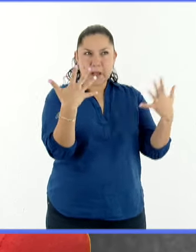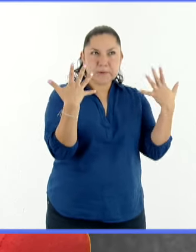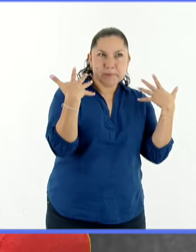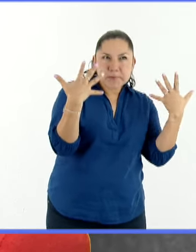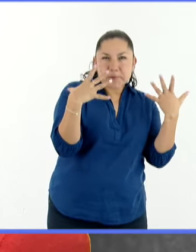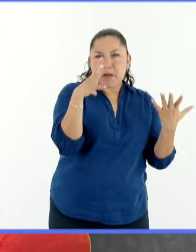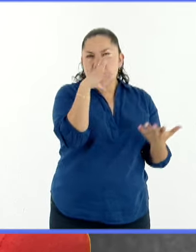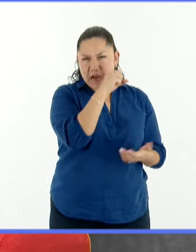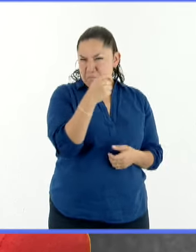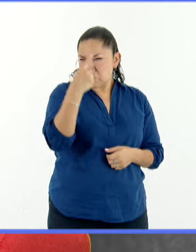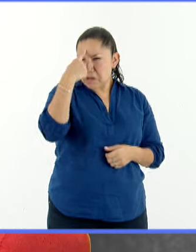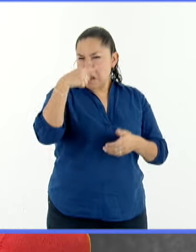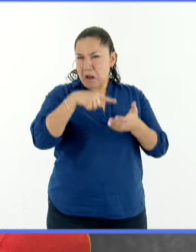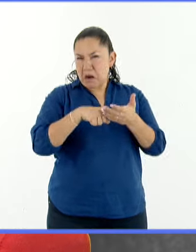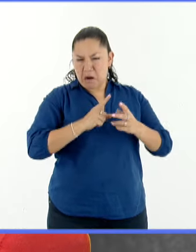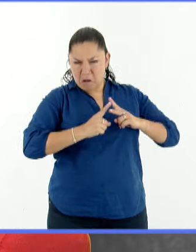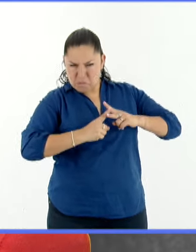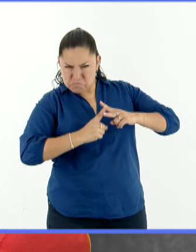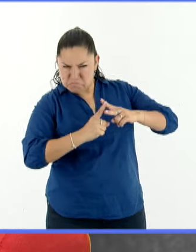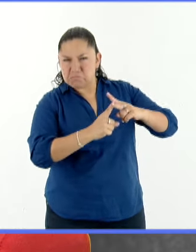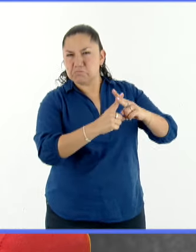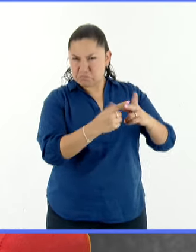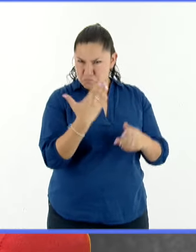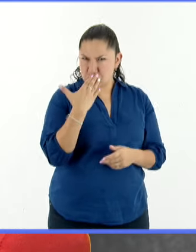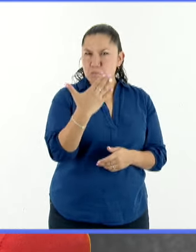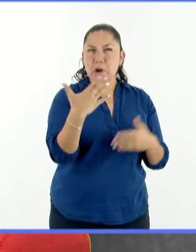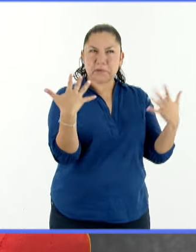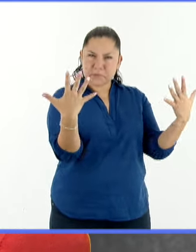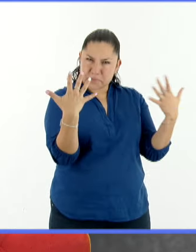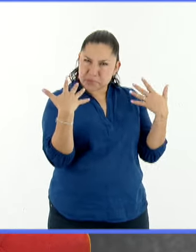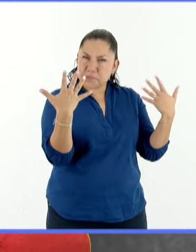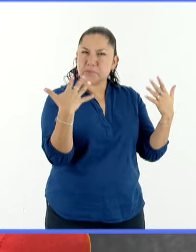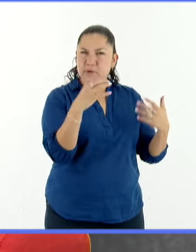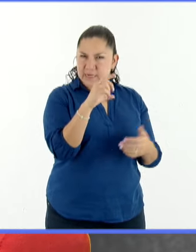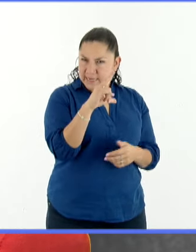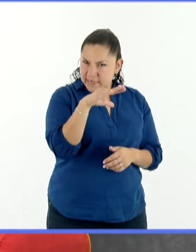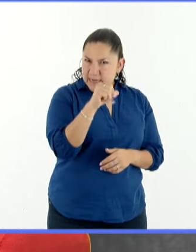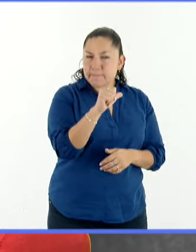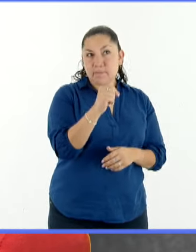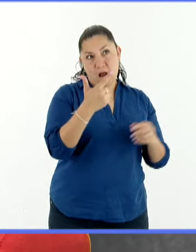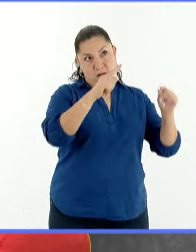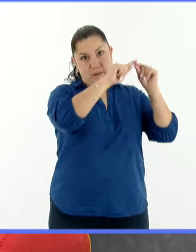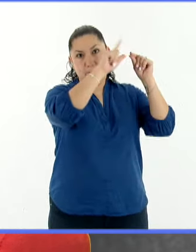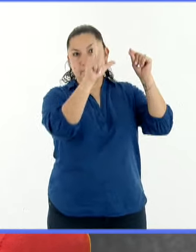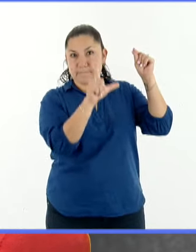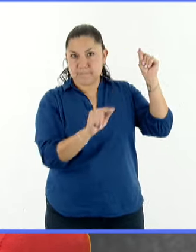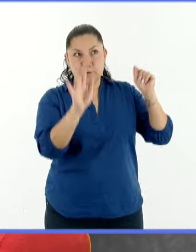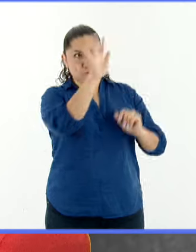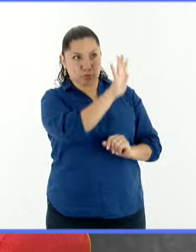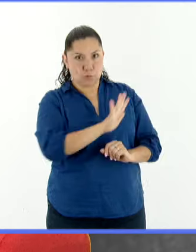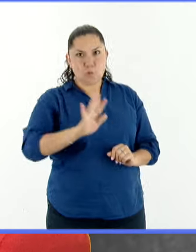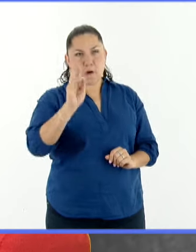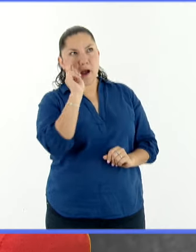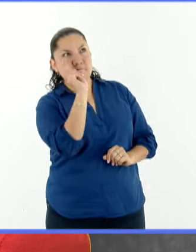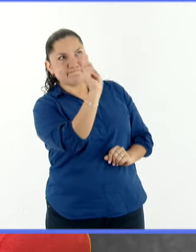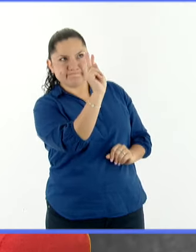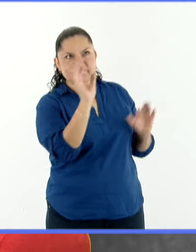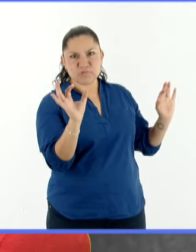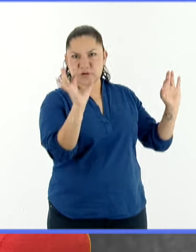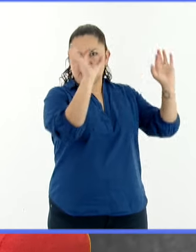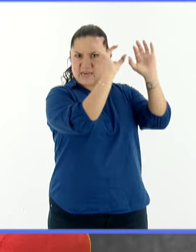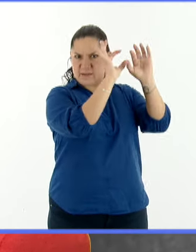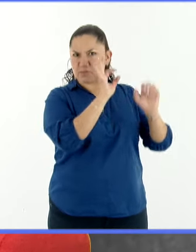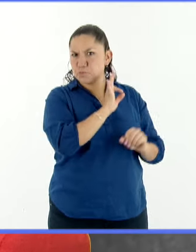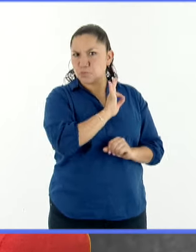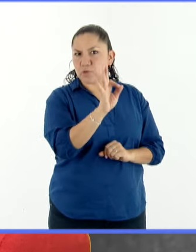es muy bueno prácticamente en todas las ubicaciones o prácticamente en todo el país para observar el eclipse, particularmente en la